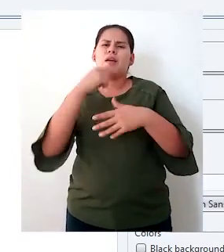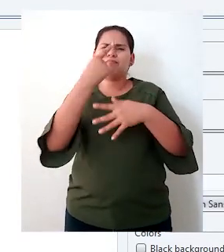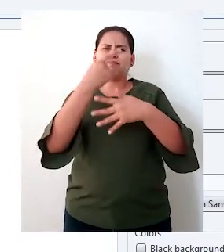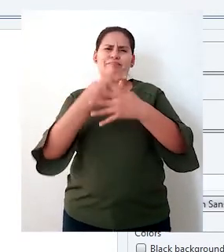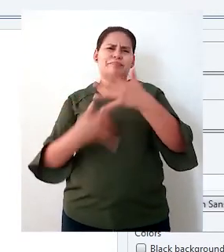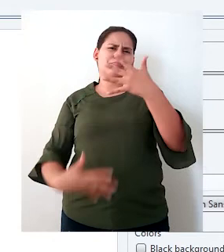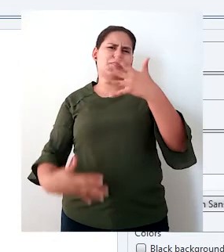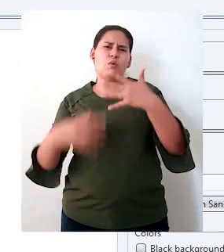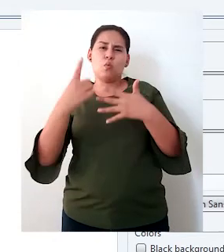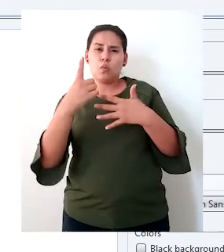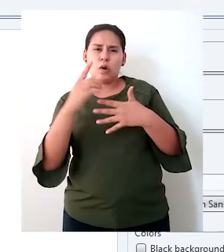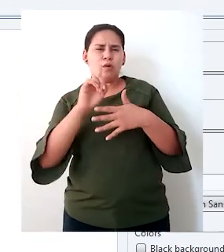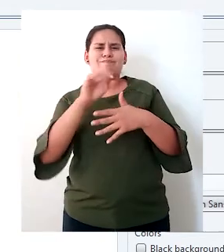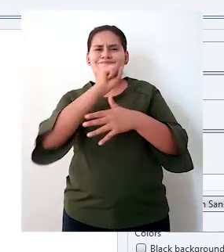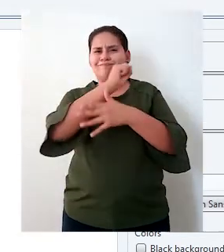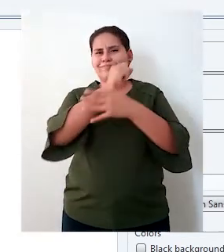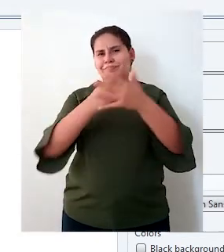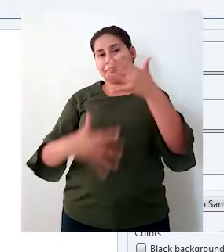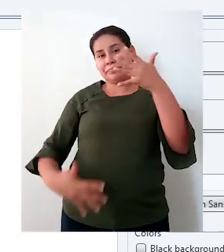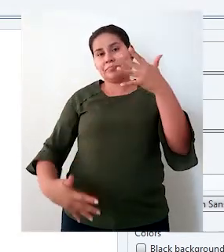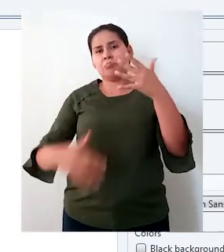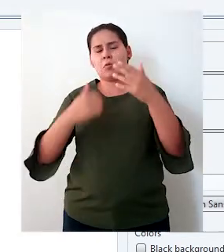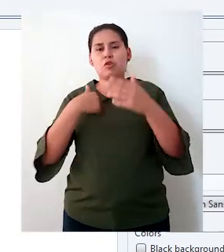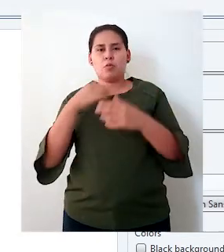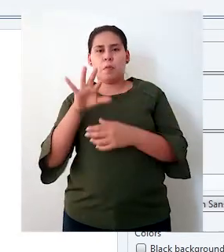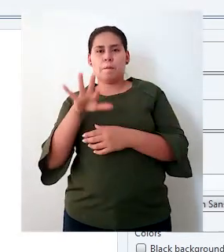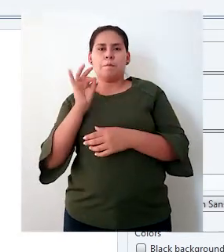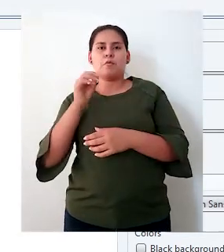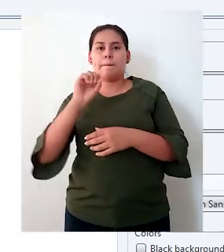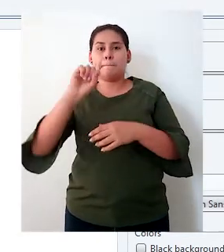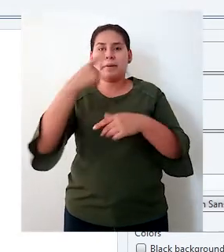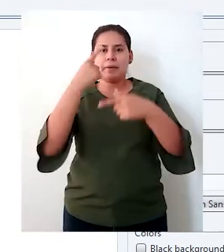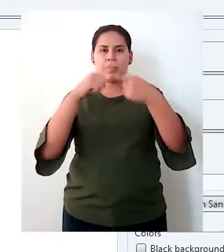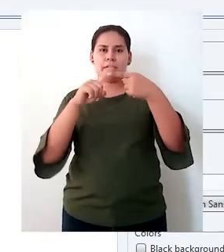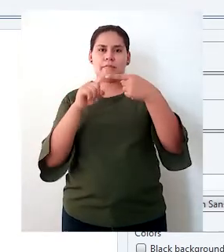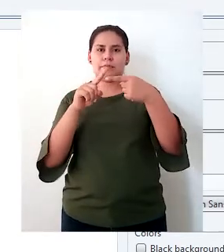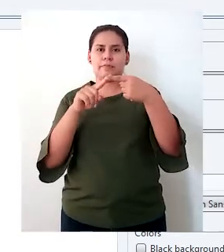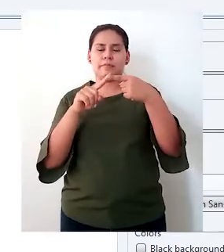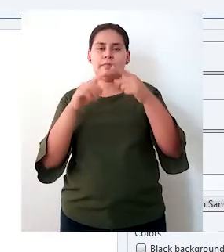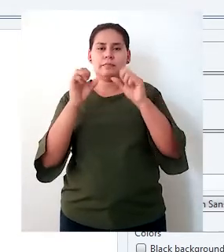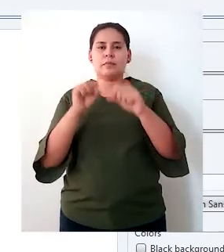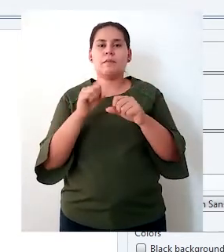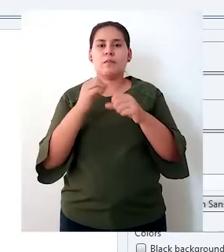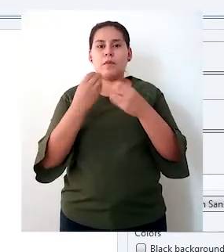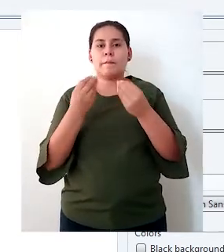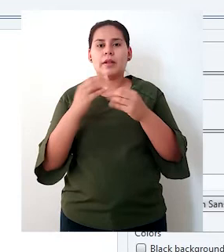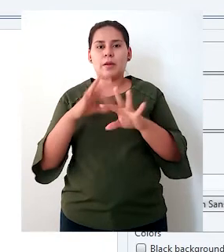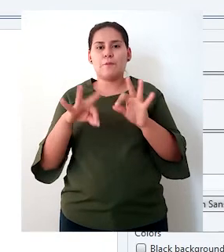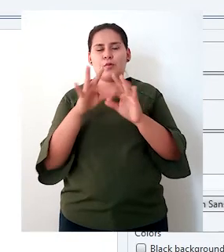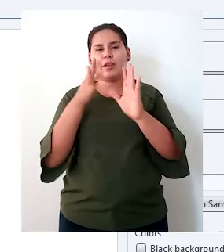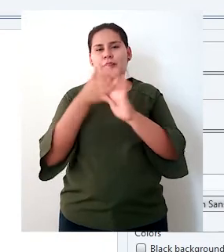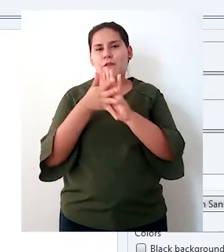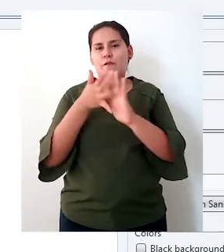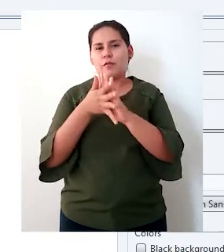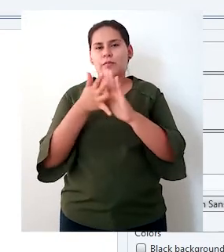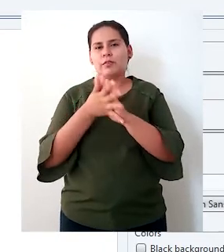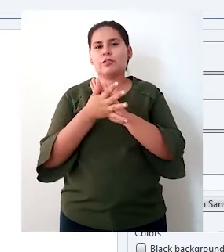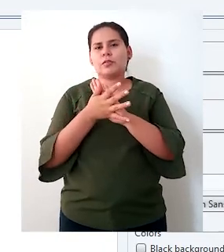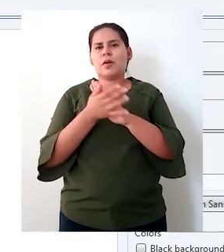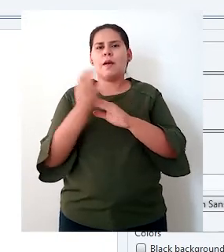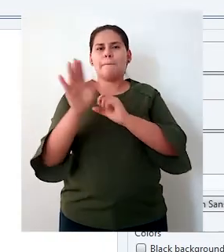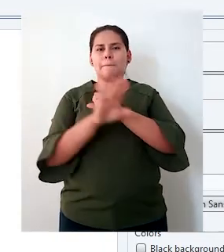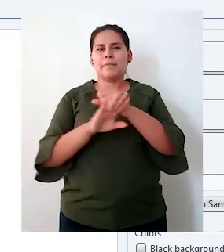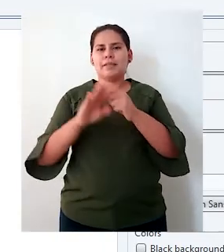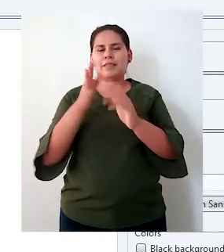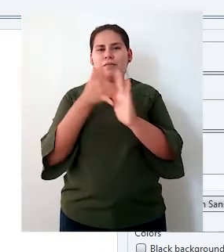Dimension, entre otras. Vamos a seleccionar la primera opción, que es la que nos permite leer datos desde bases